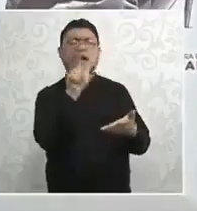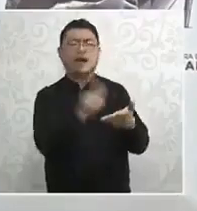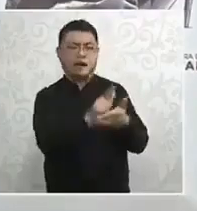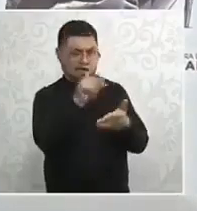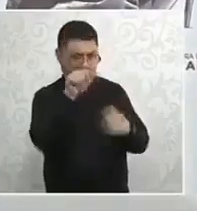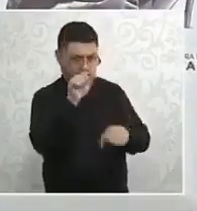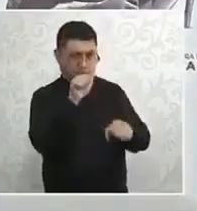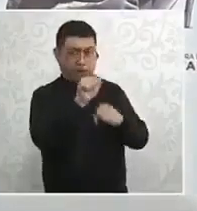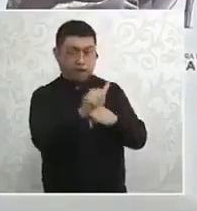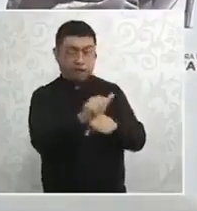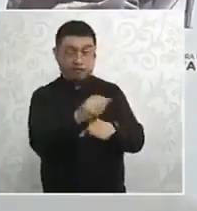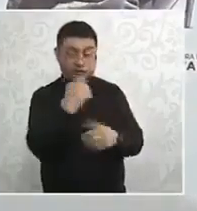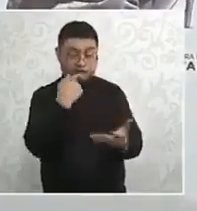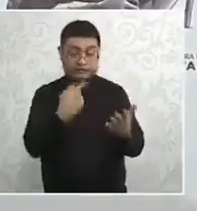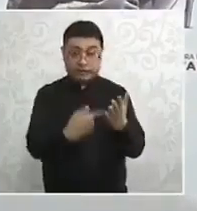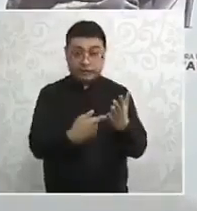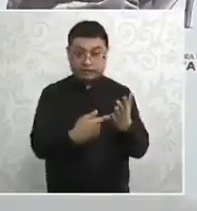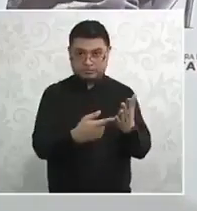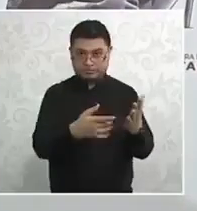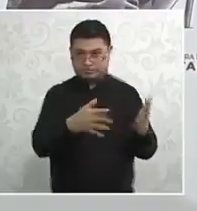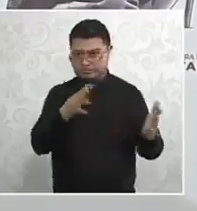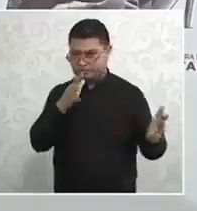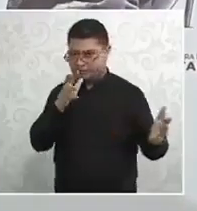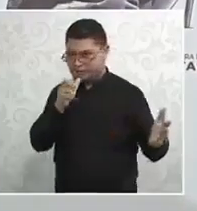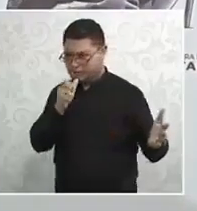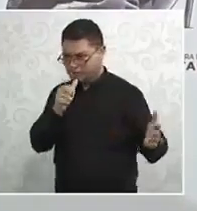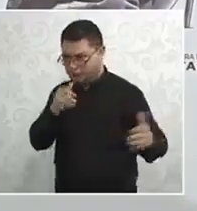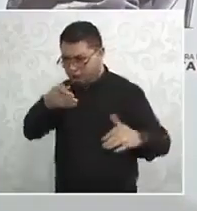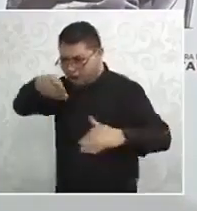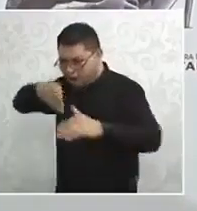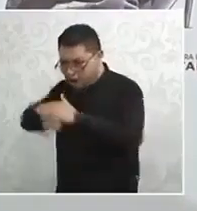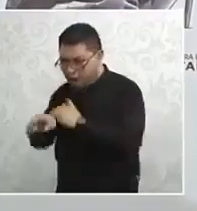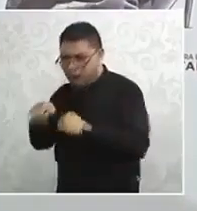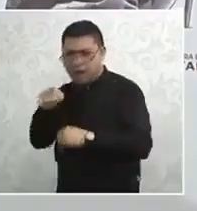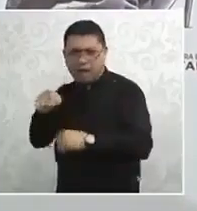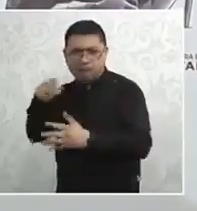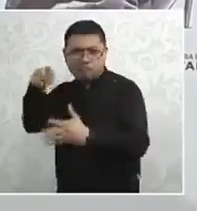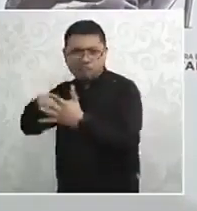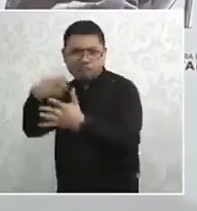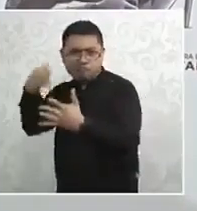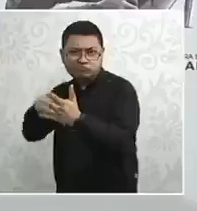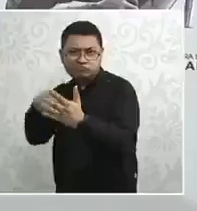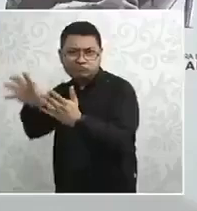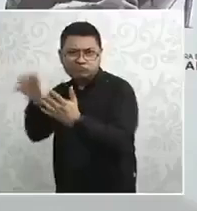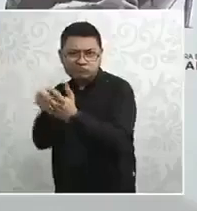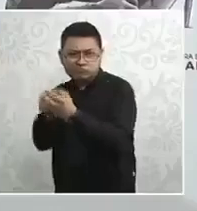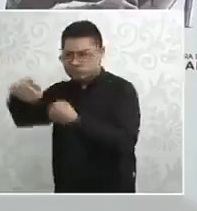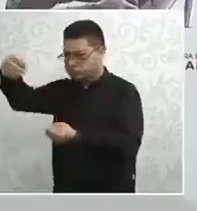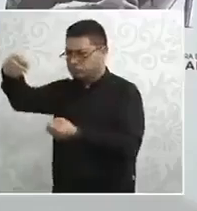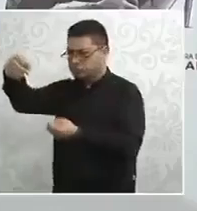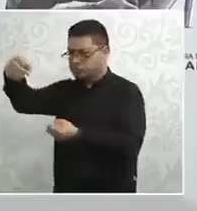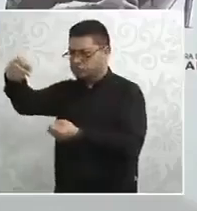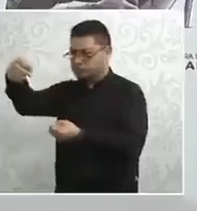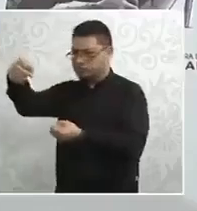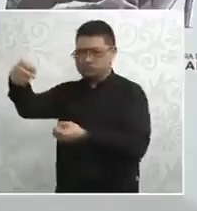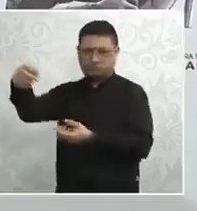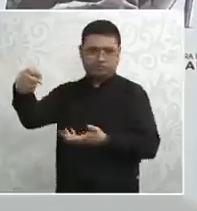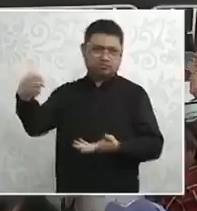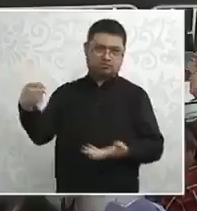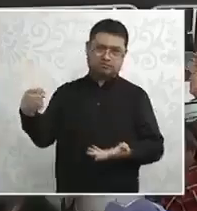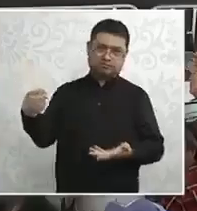no puede incidir cuando hay reformas constitucionales, o sea, la jueza se está